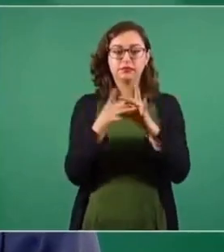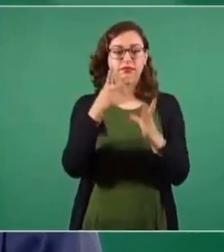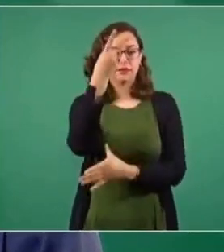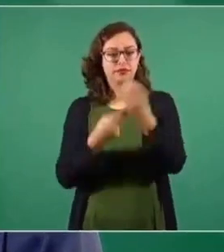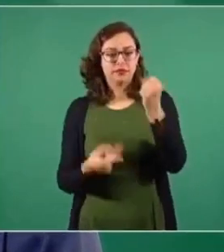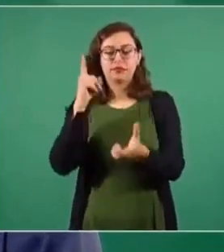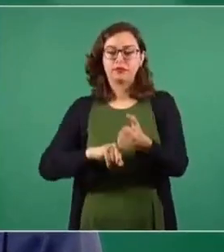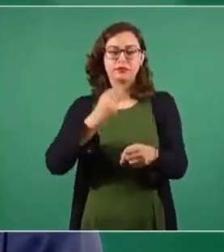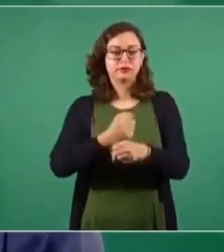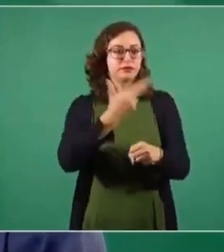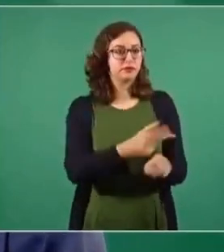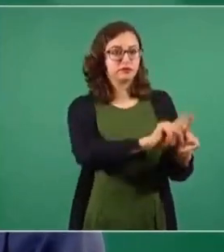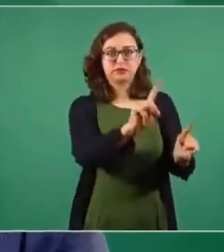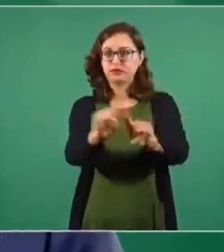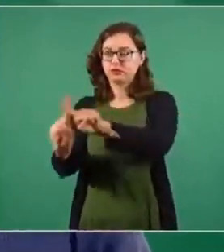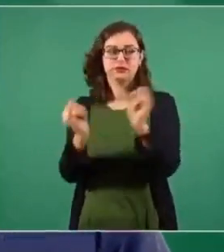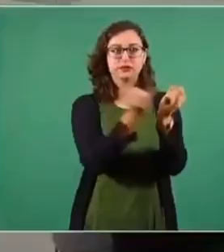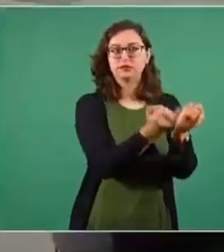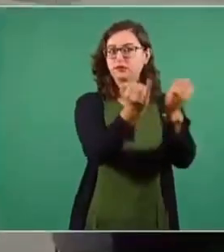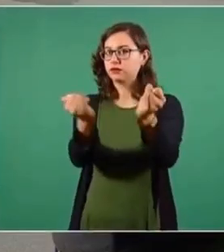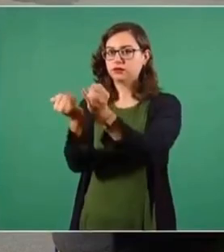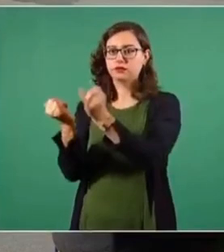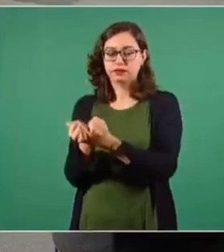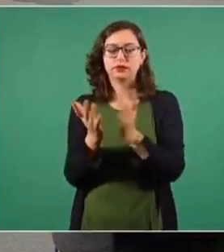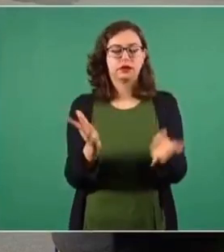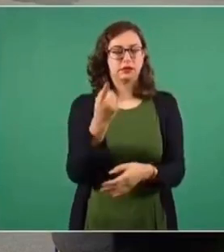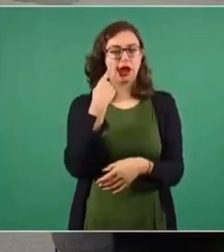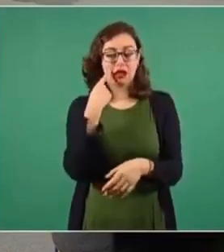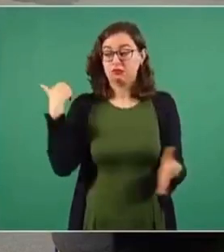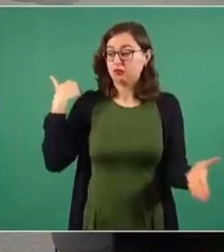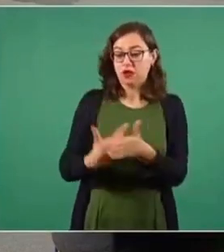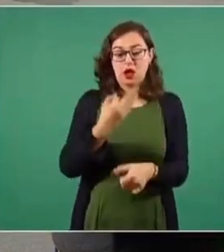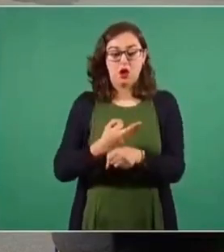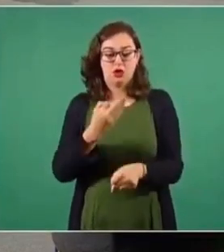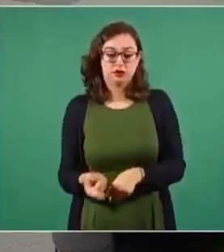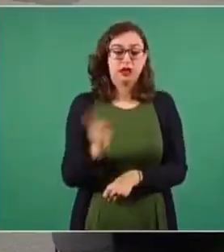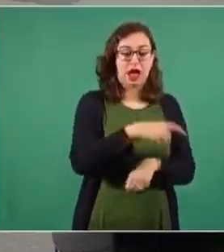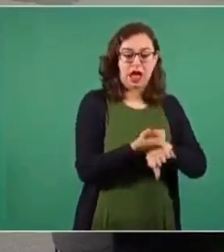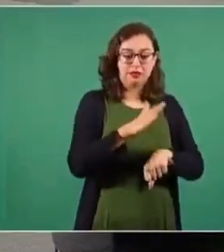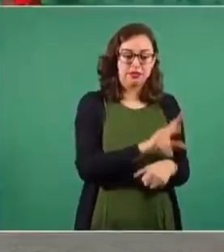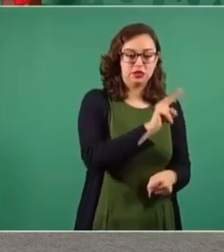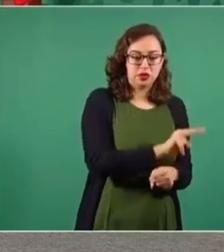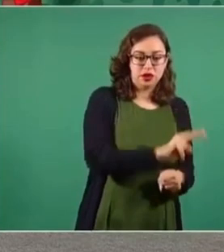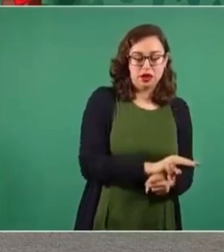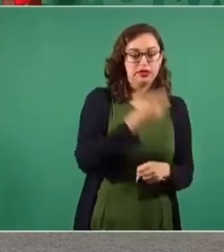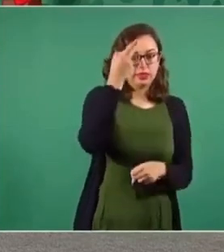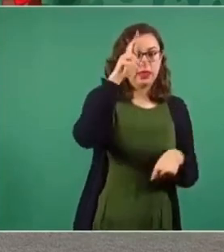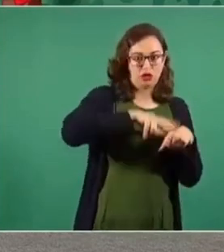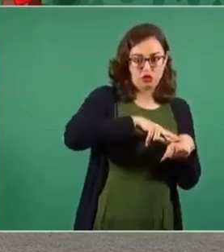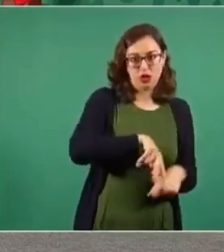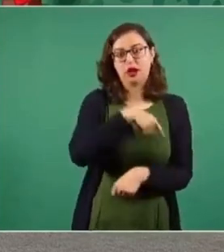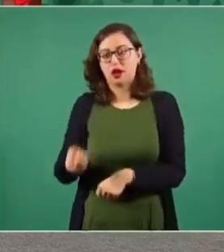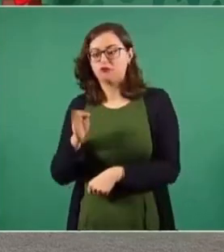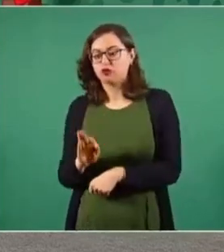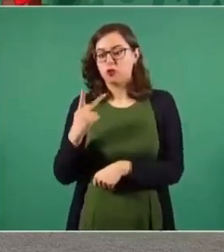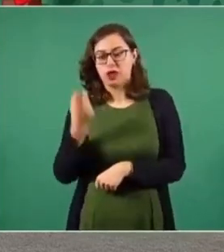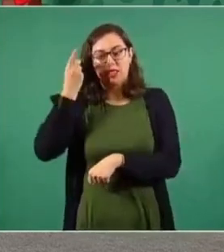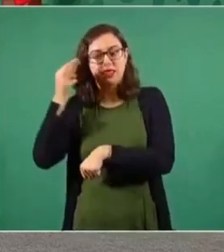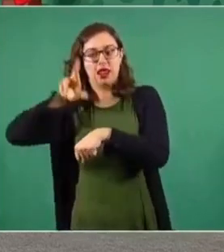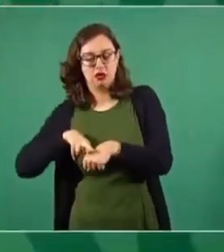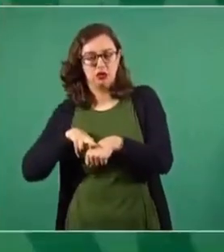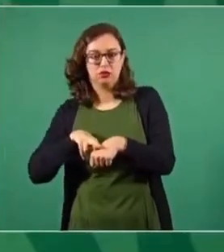cada secretaría. En vez de que en una secretaría se tenga un director administrativo y aparte un director de la función pública,